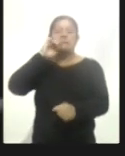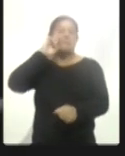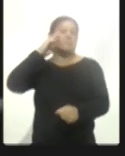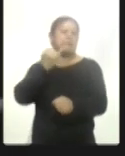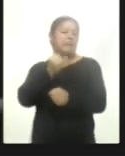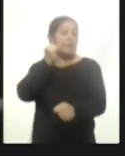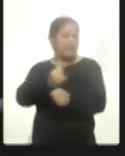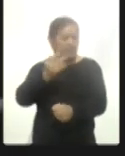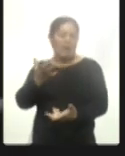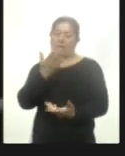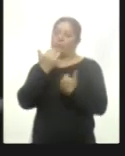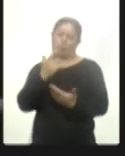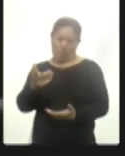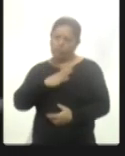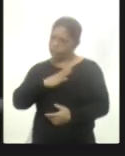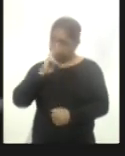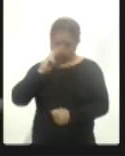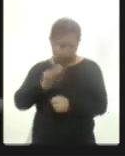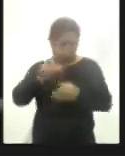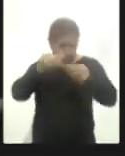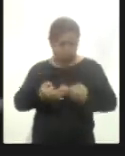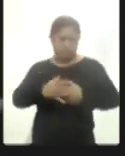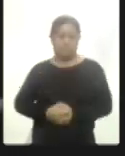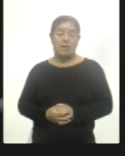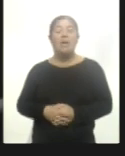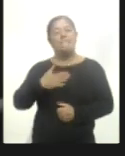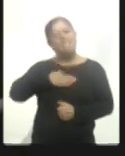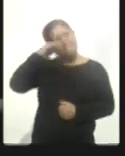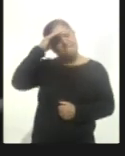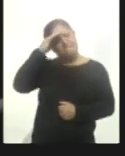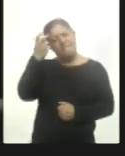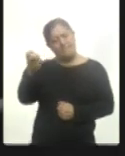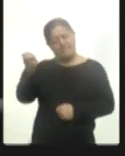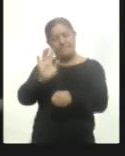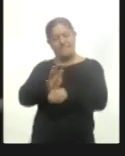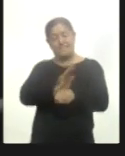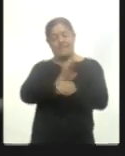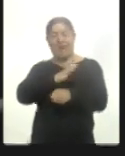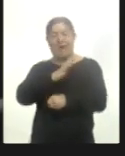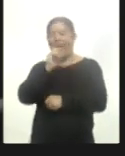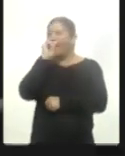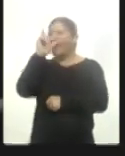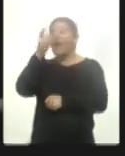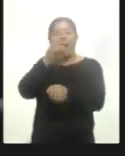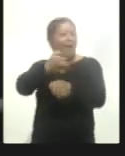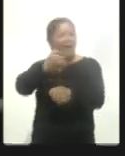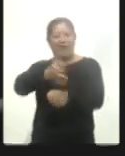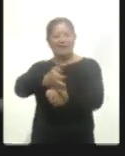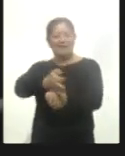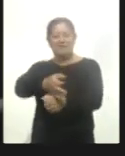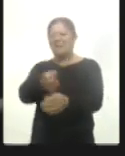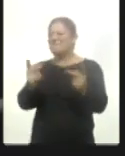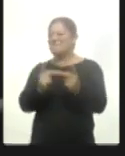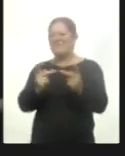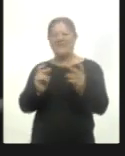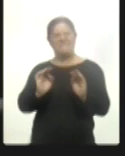que estuviera mal hacer. Creemos que esta película está muy en el espíritu de los tiempos, porque al igual que